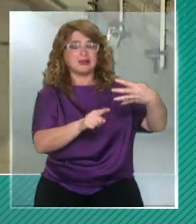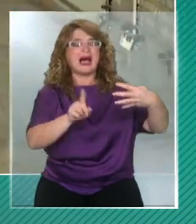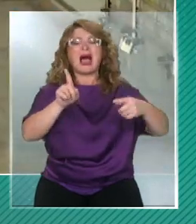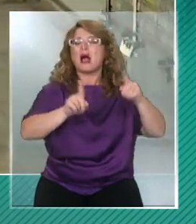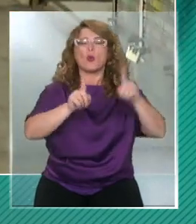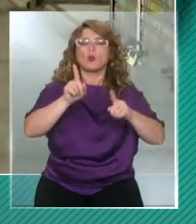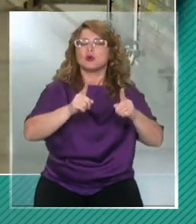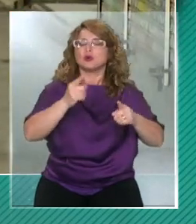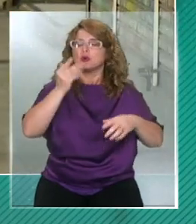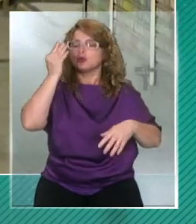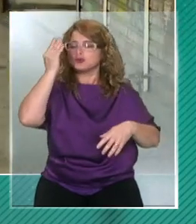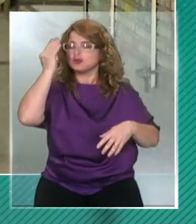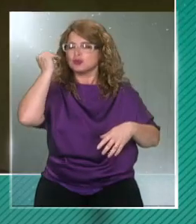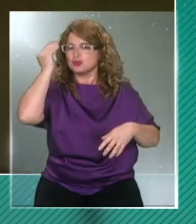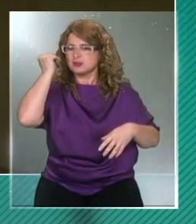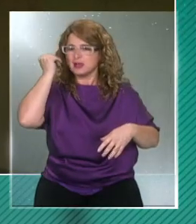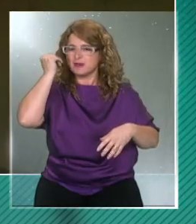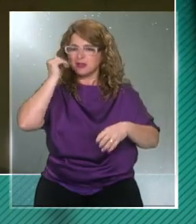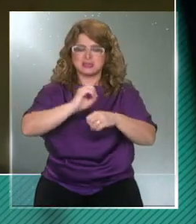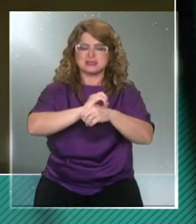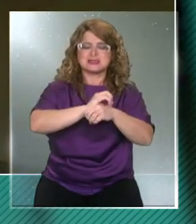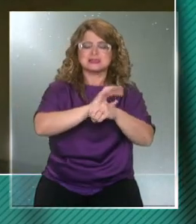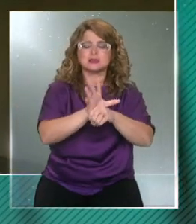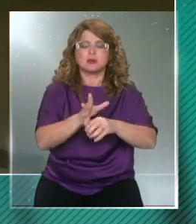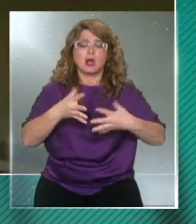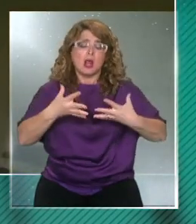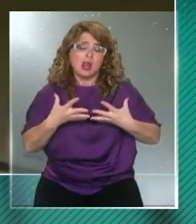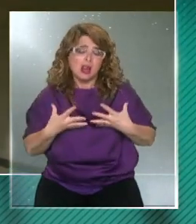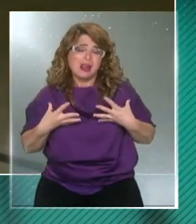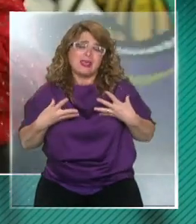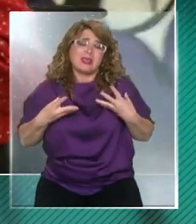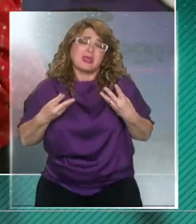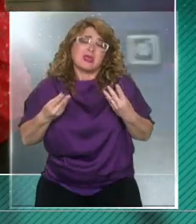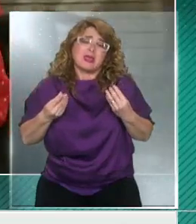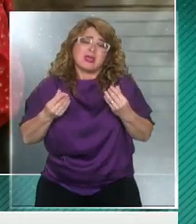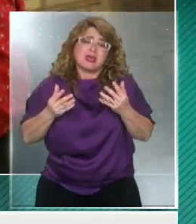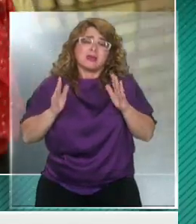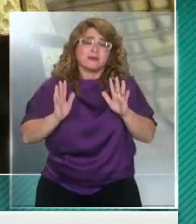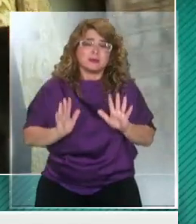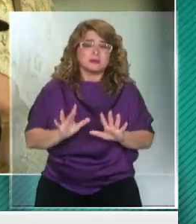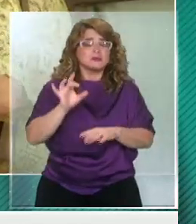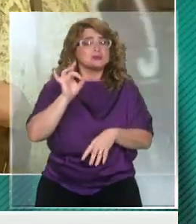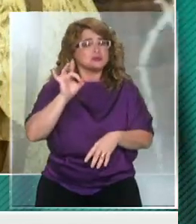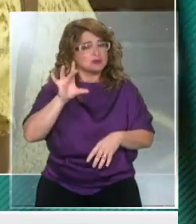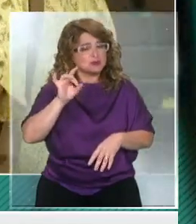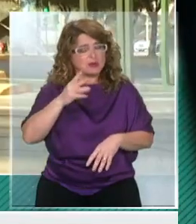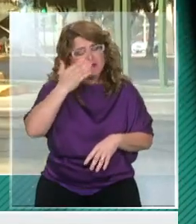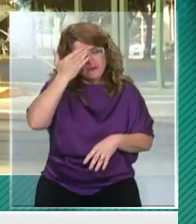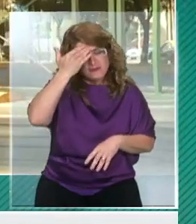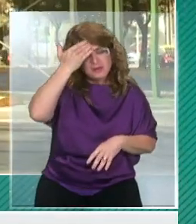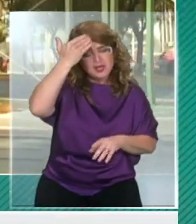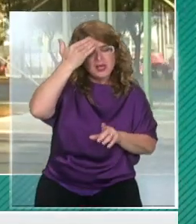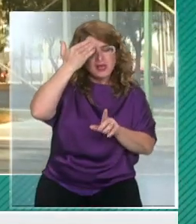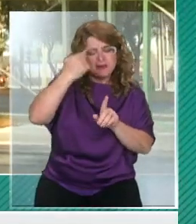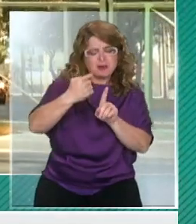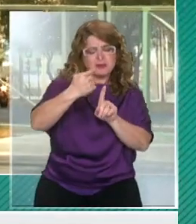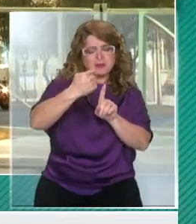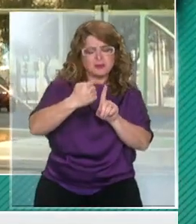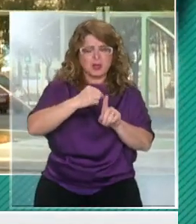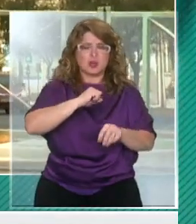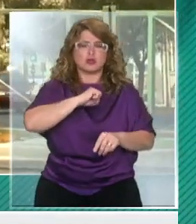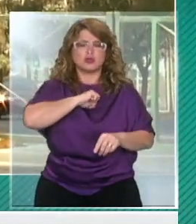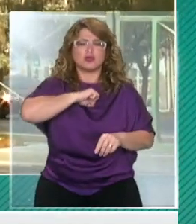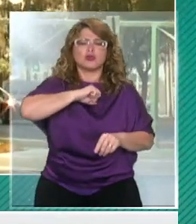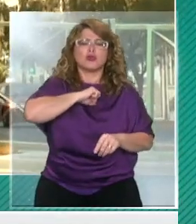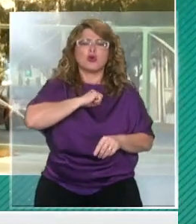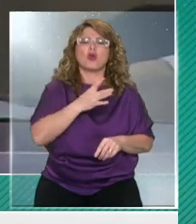que la inmensa mayoría de los pacientes que se infectan tienen síntomas leves, que puede ser un poquitito de fiebre baja, un poco de tos, un poco de dolor de